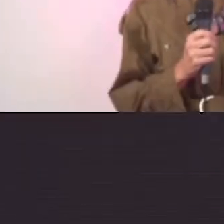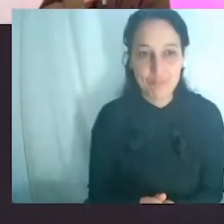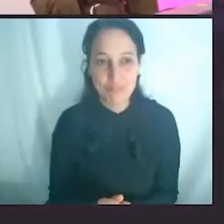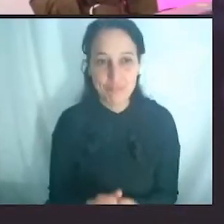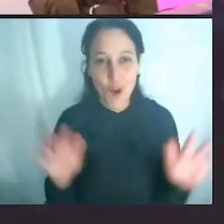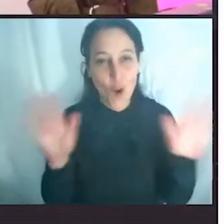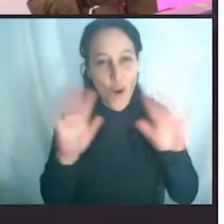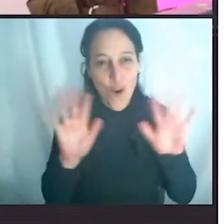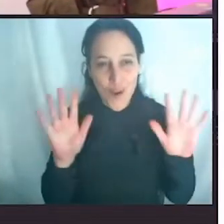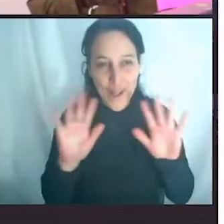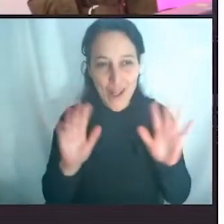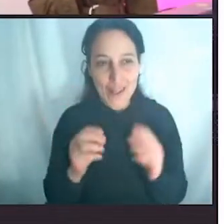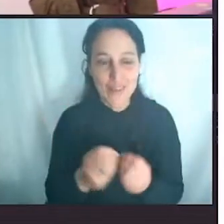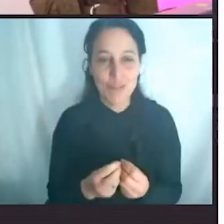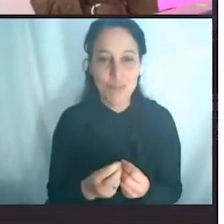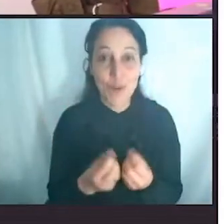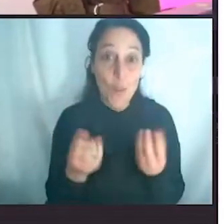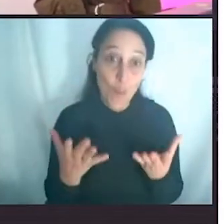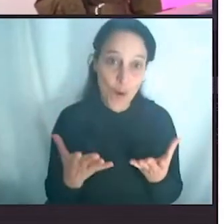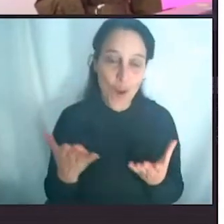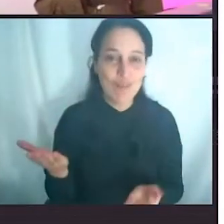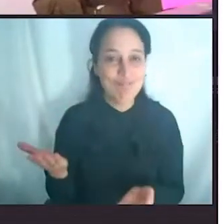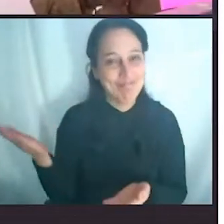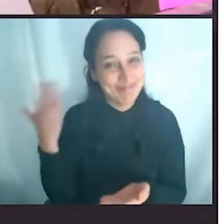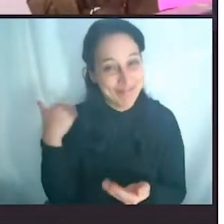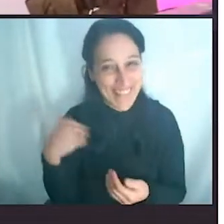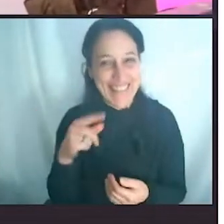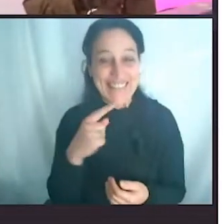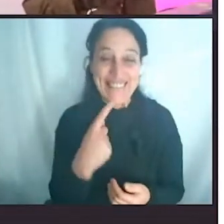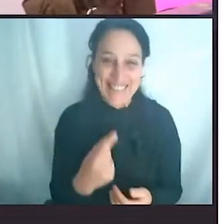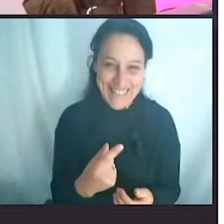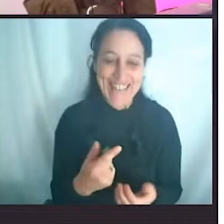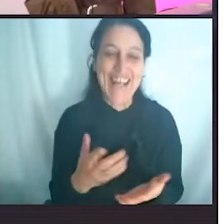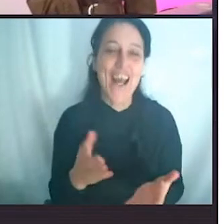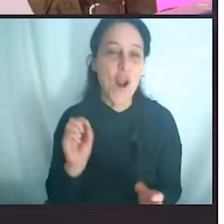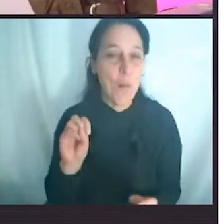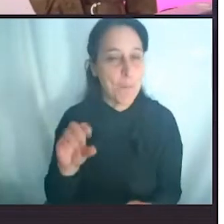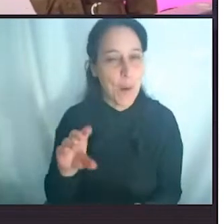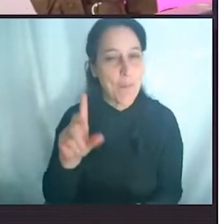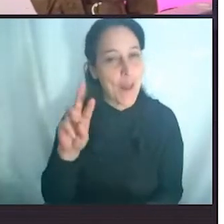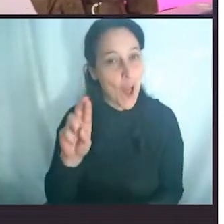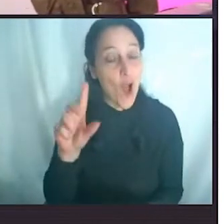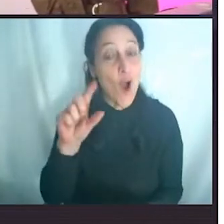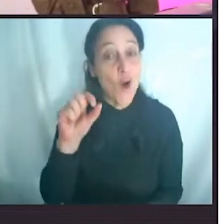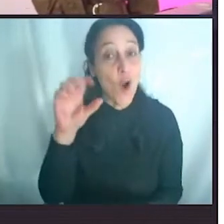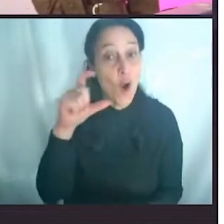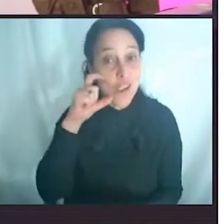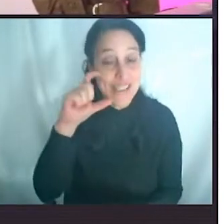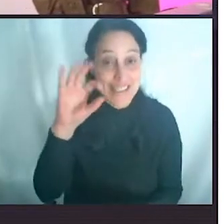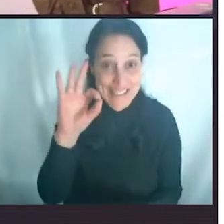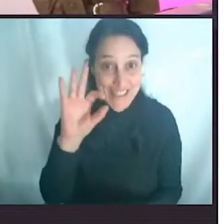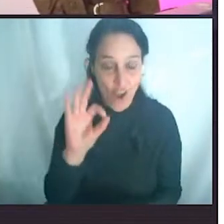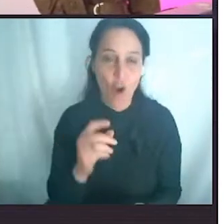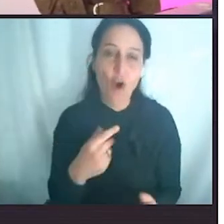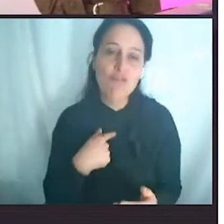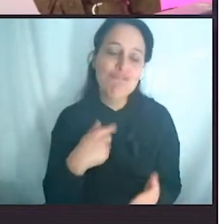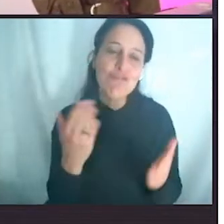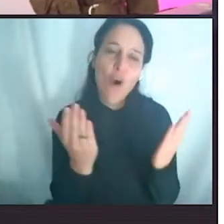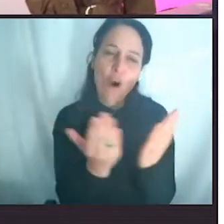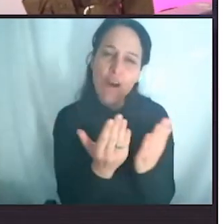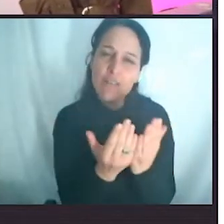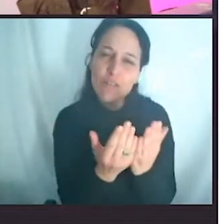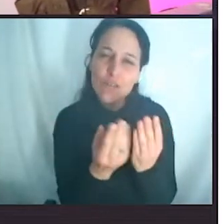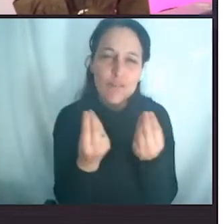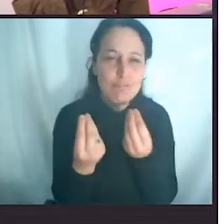Hola. Bueno, como dijeron, muchas gracias por invitarme. Me llamo Rocío y estudié arquitectura, pero nunca me dediqué a la